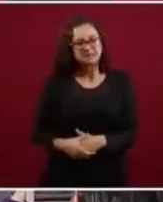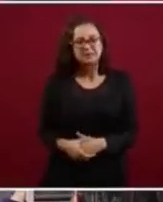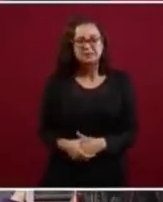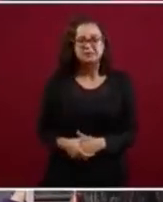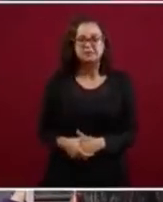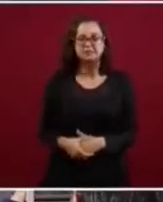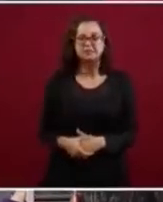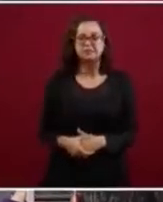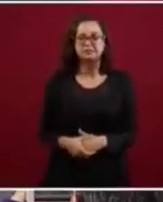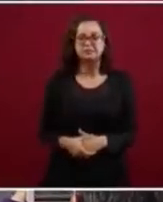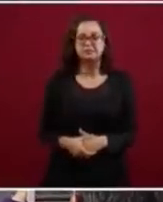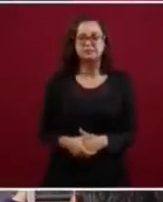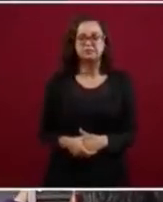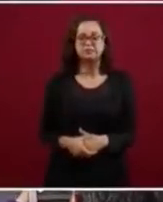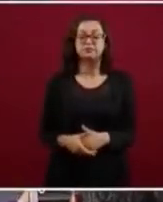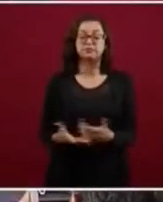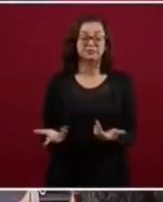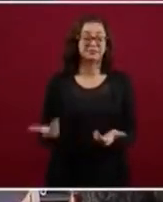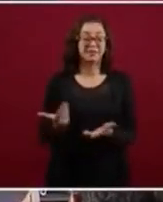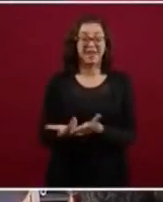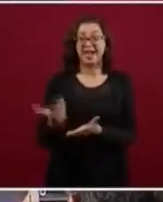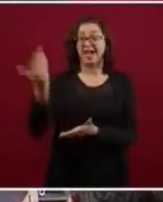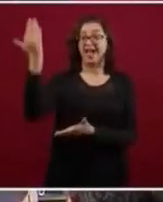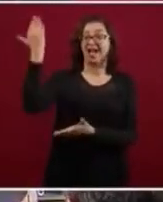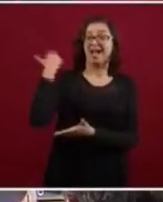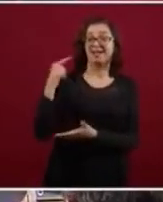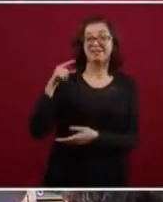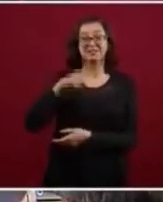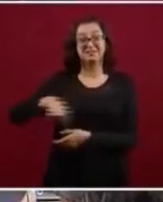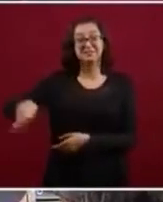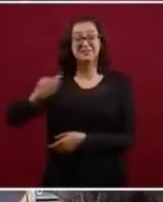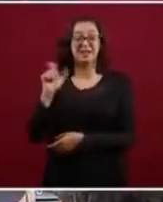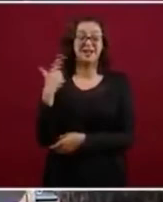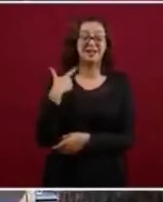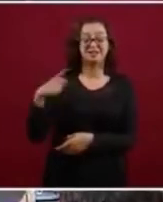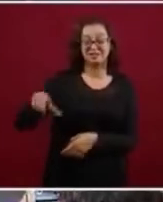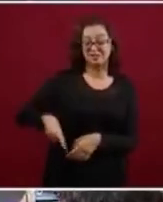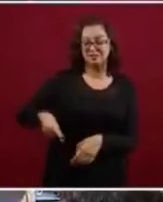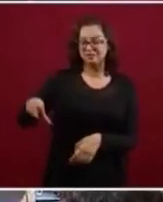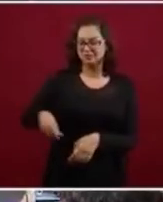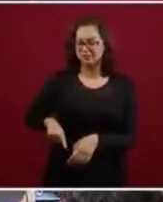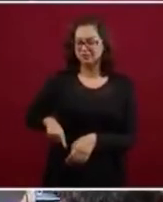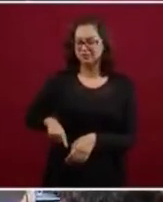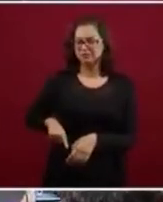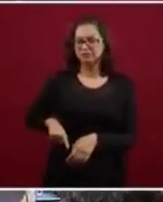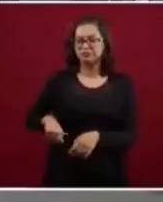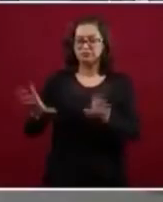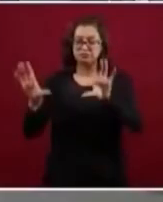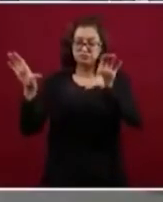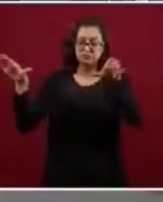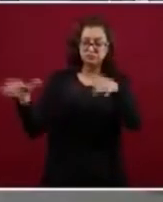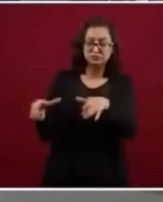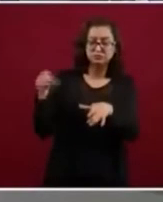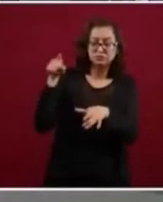cómo se hacía a un lado al que en una comunidad